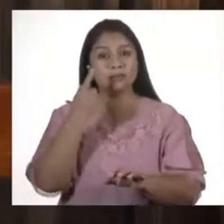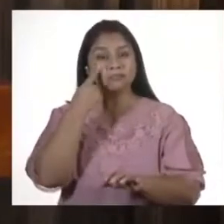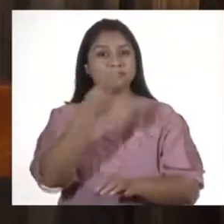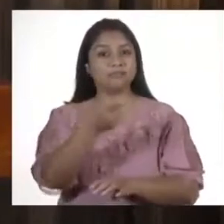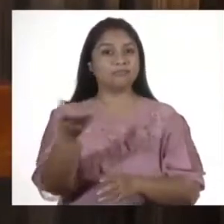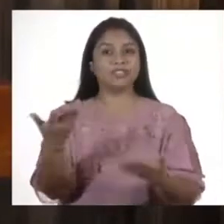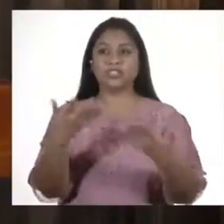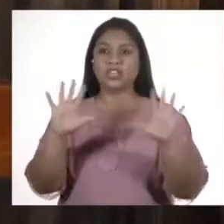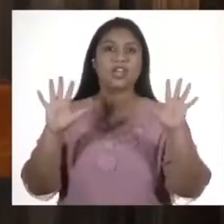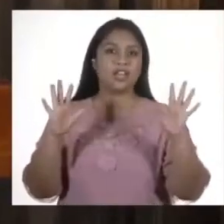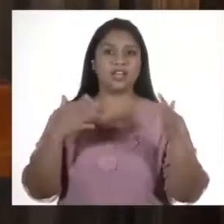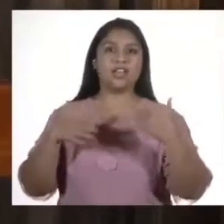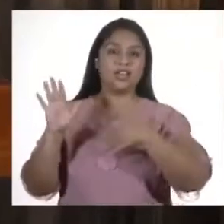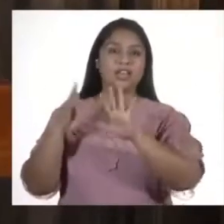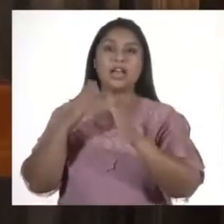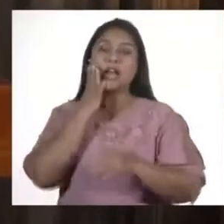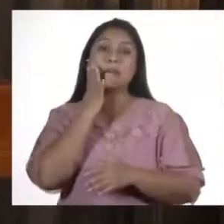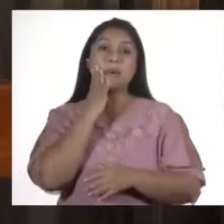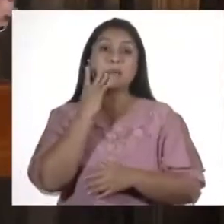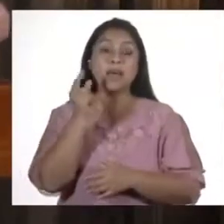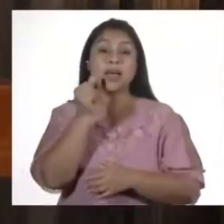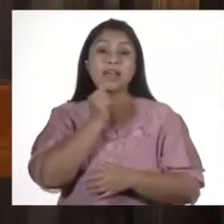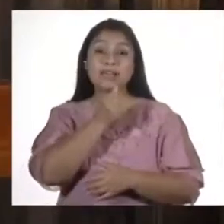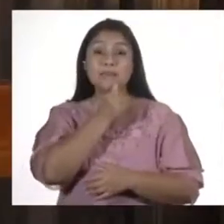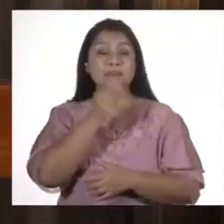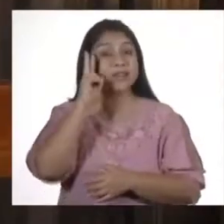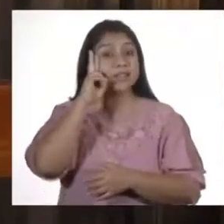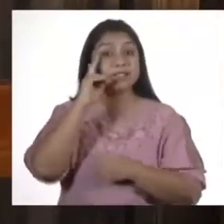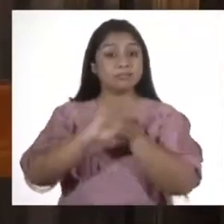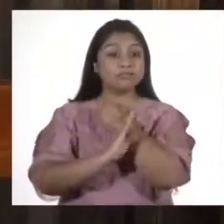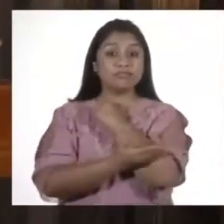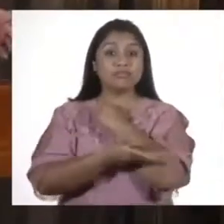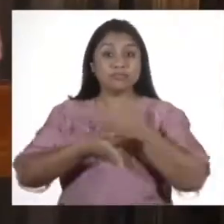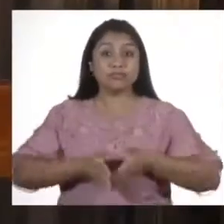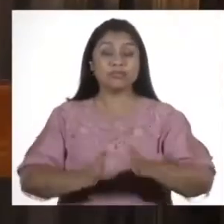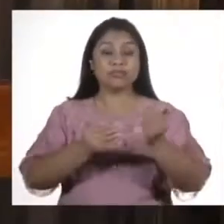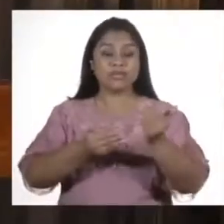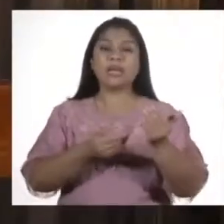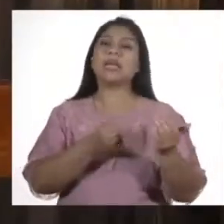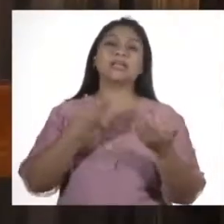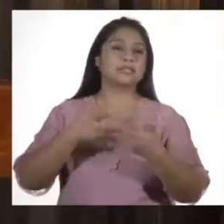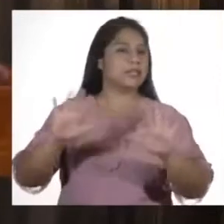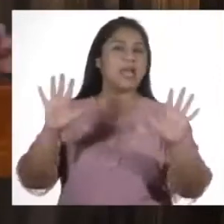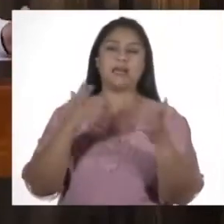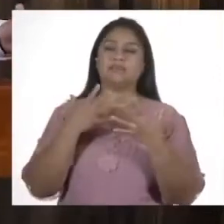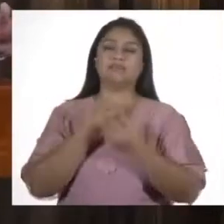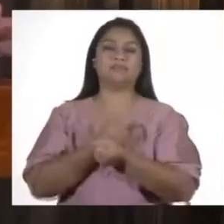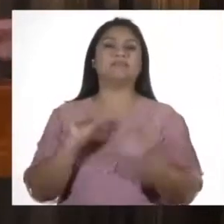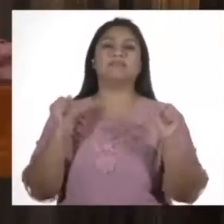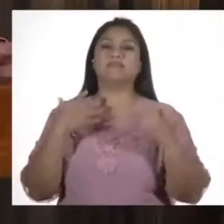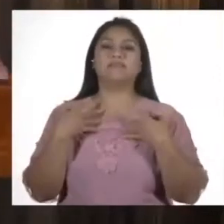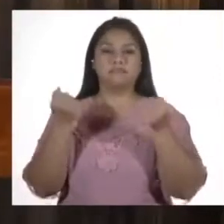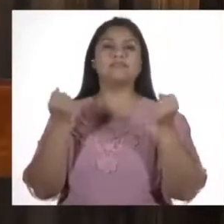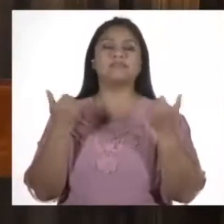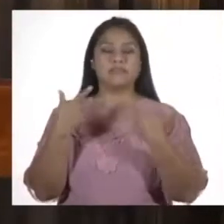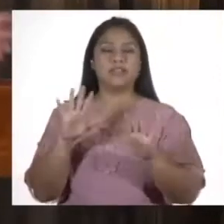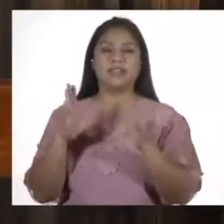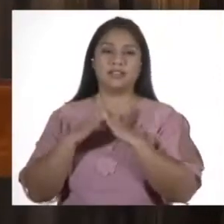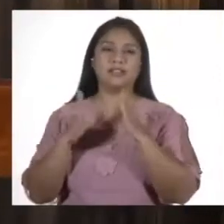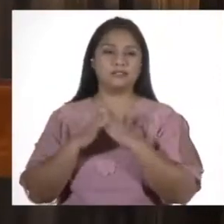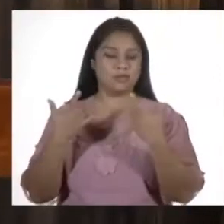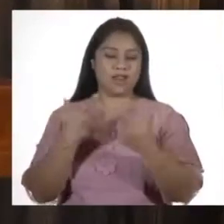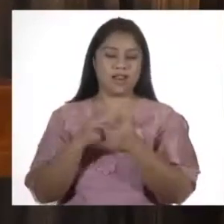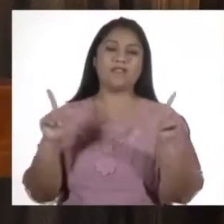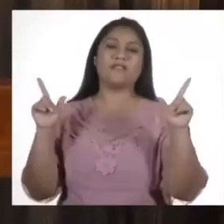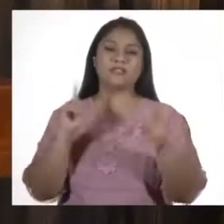Imagínense, ya salió la madre que tuvo gemelos. Ella y sus gemelos están hoy en su casa, por primera vez,